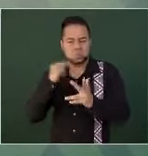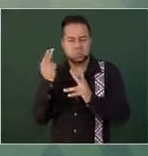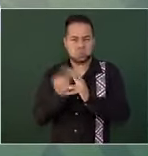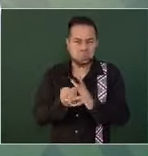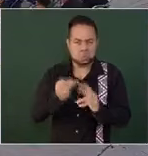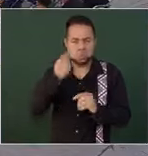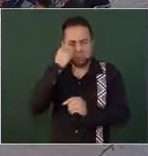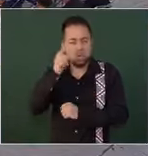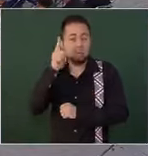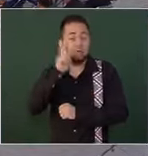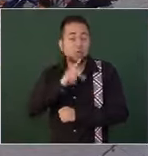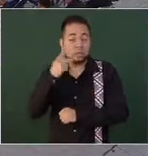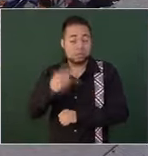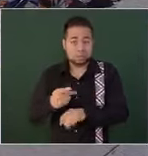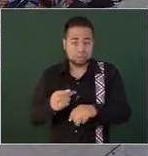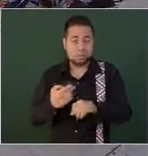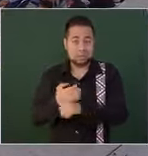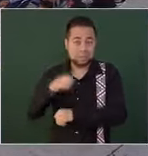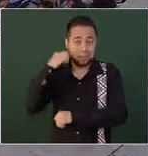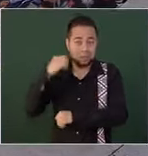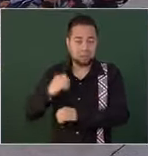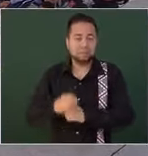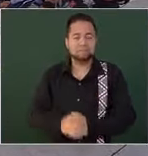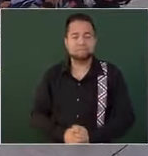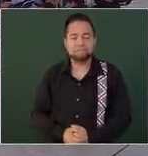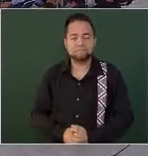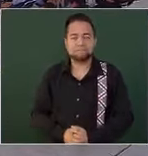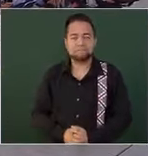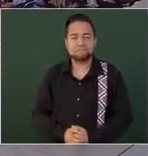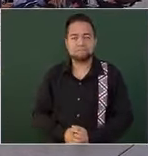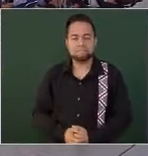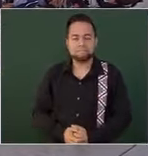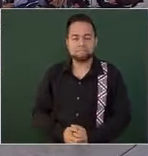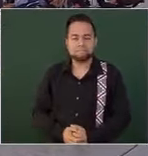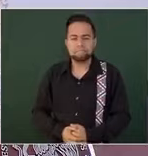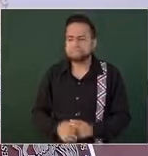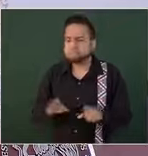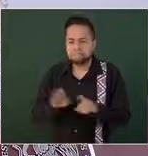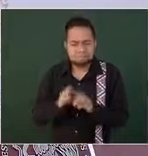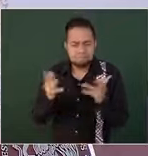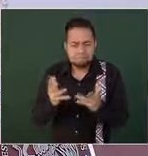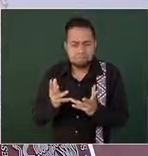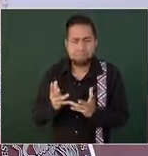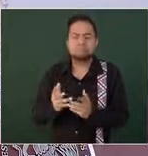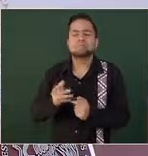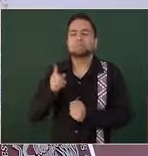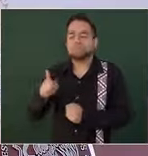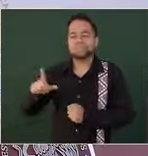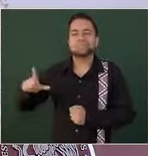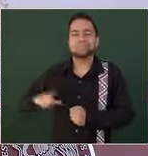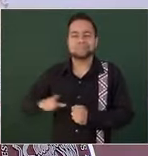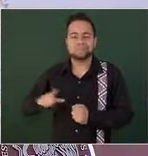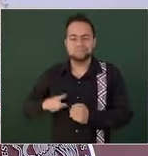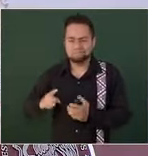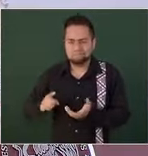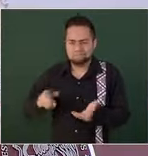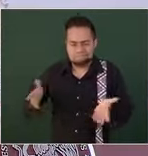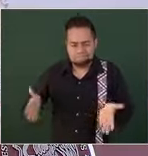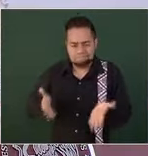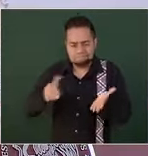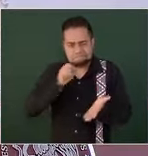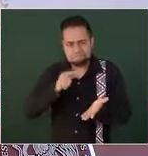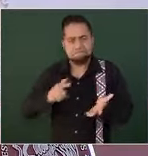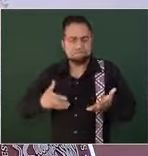en la entidad. Esto no sería posible sin la confianza y el impulso que su gobierno nos ha dado.